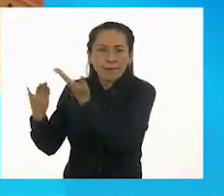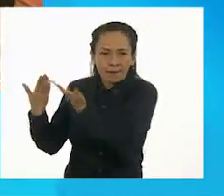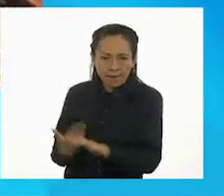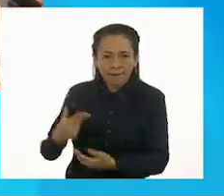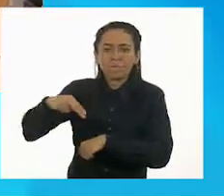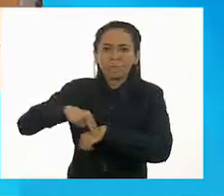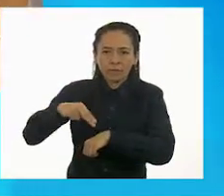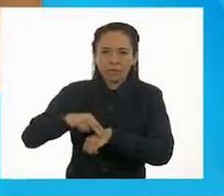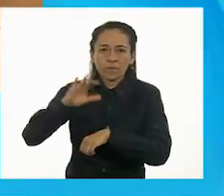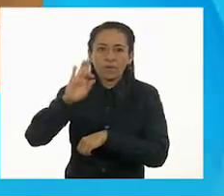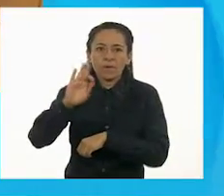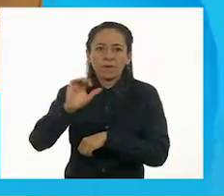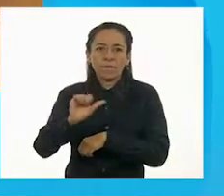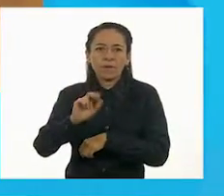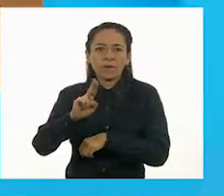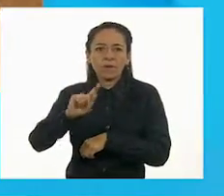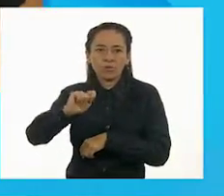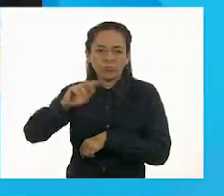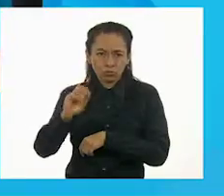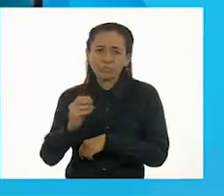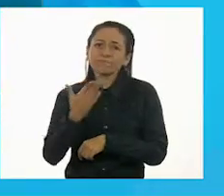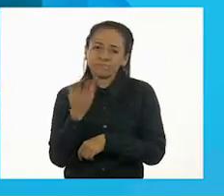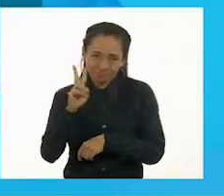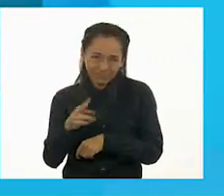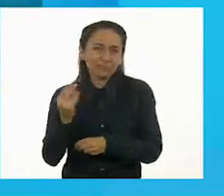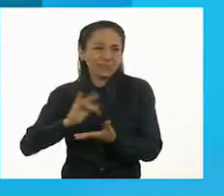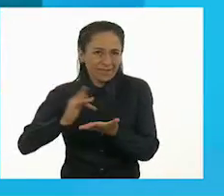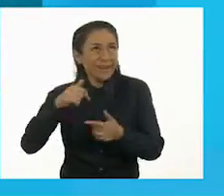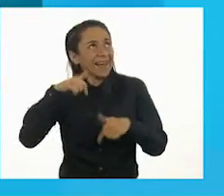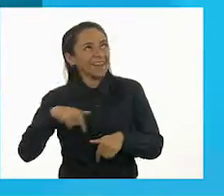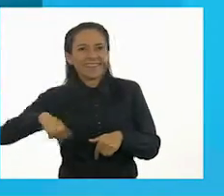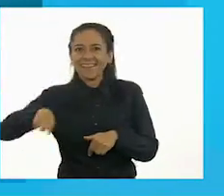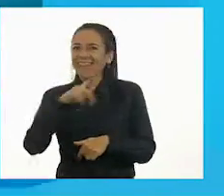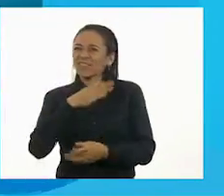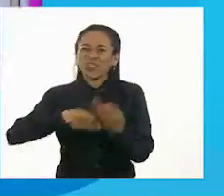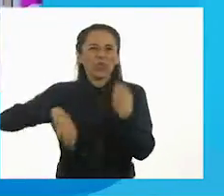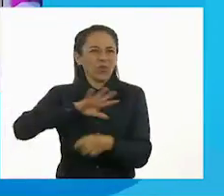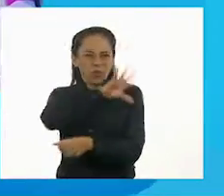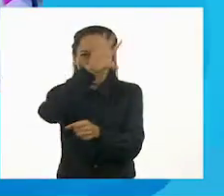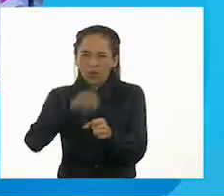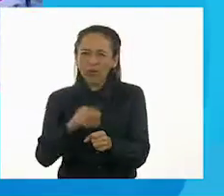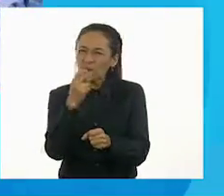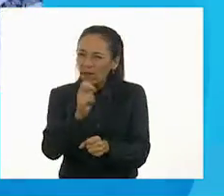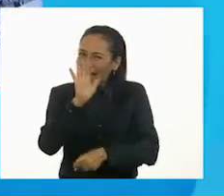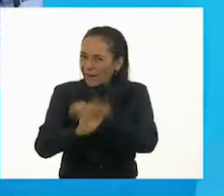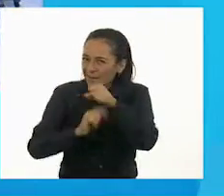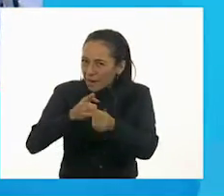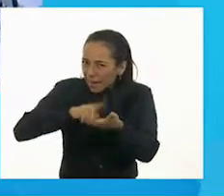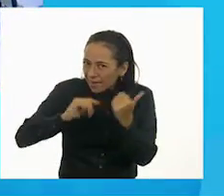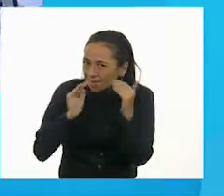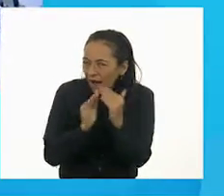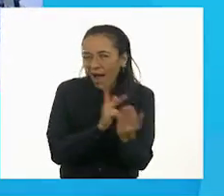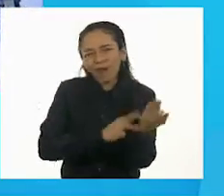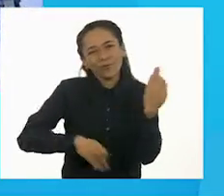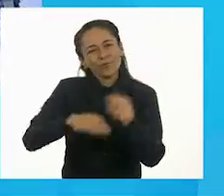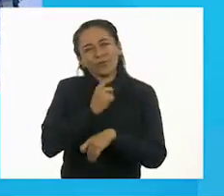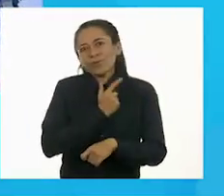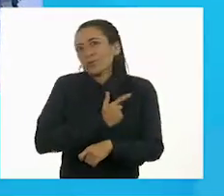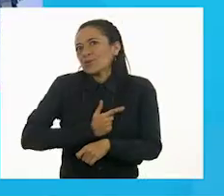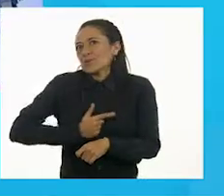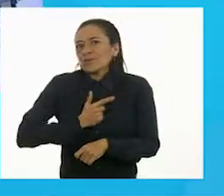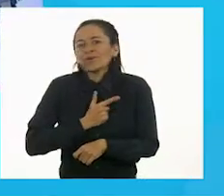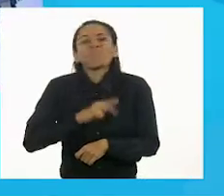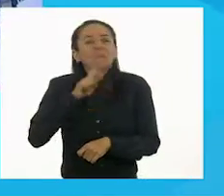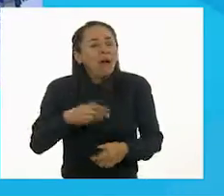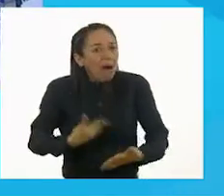nosotros aquí en De Todo. Al contrario, gracias a ustedes por la visita. Creo que las mascotas son un tema que a todos nos apasiona y porque en la actualidad además viven